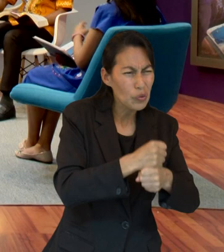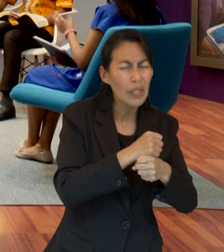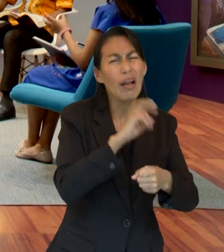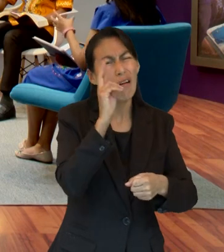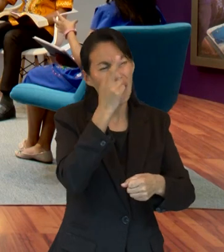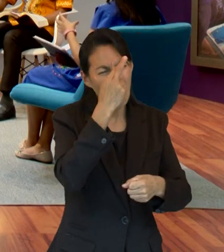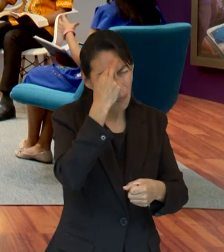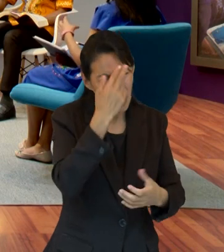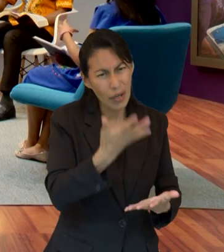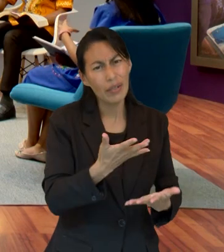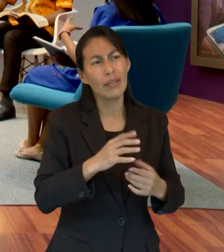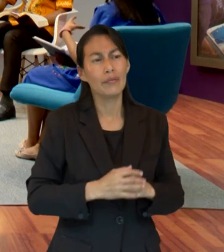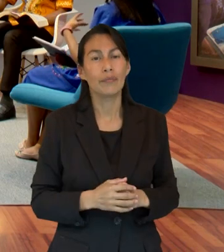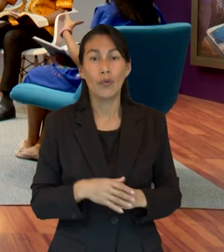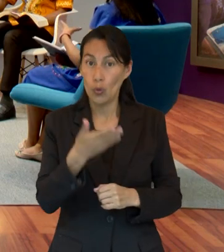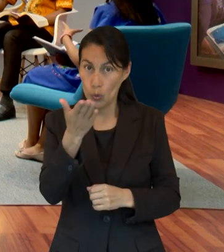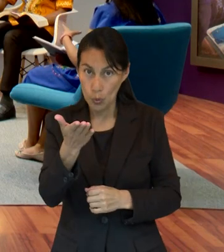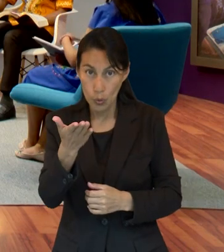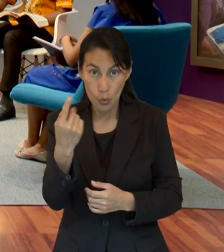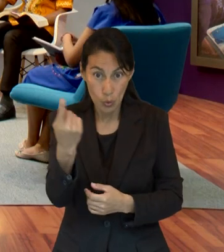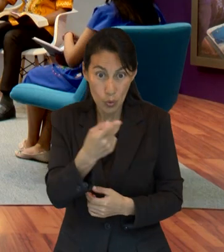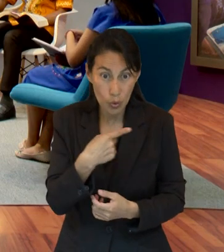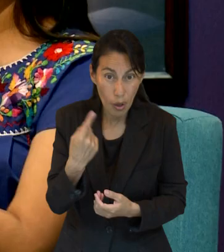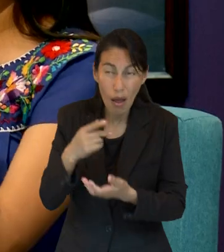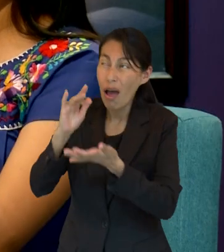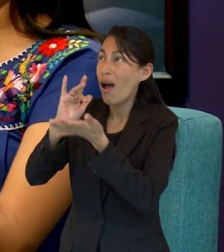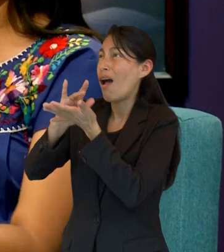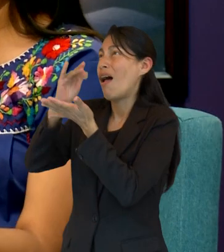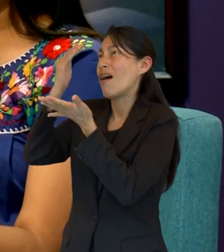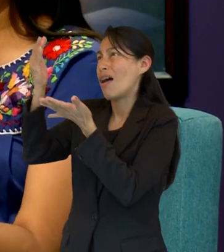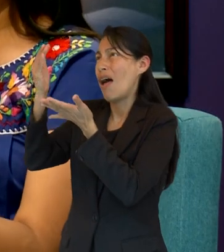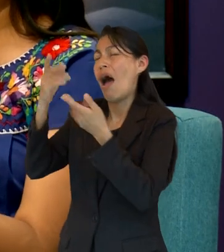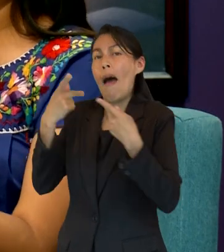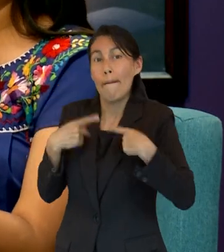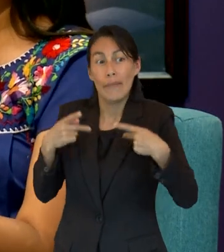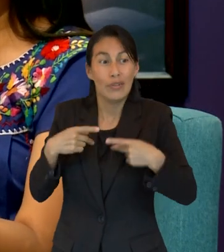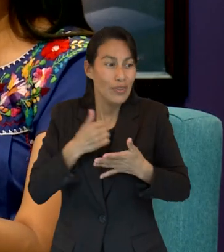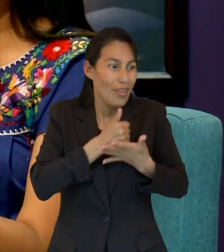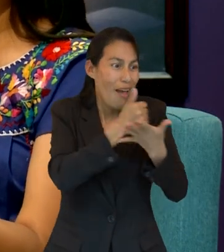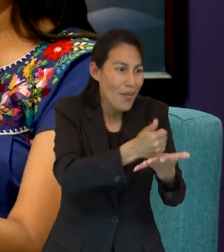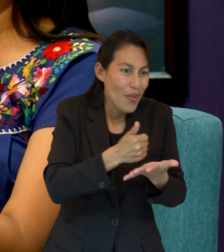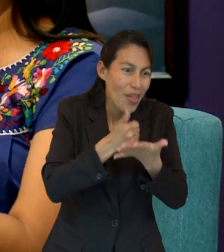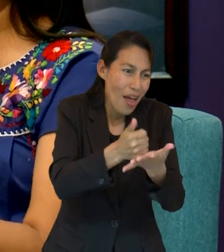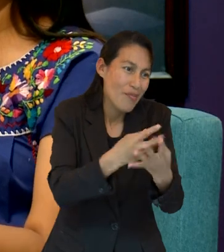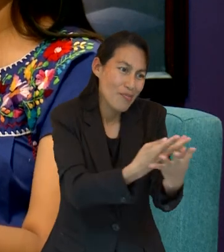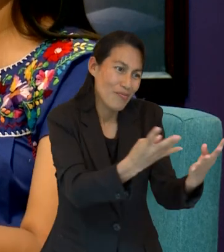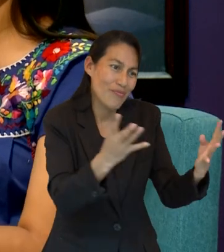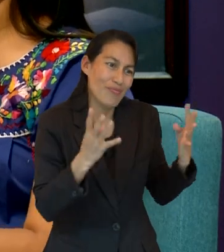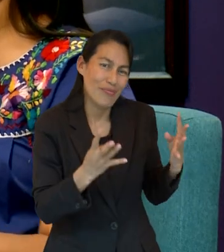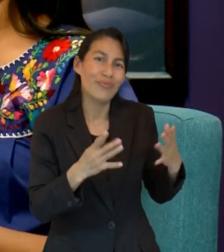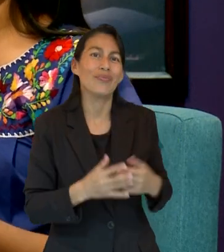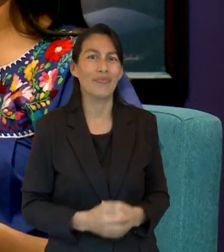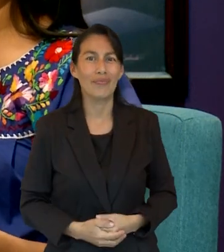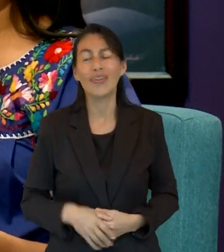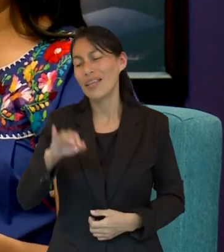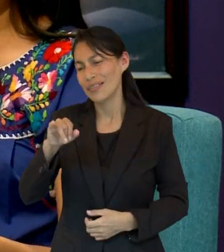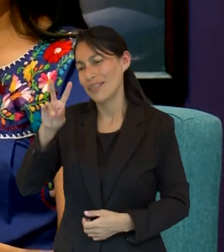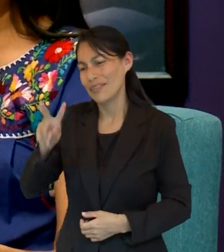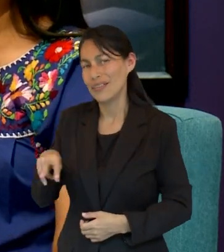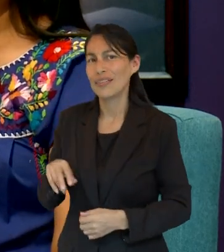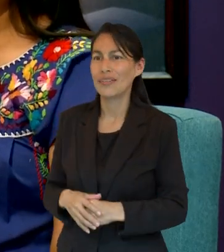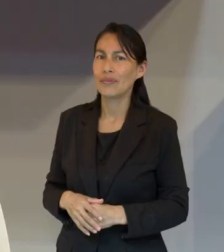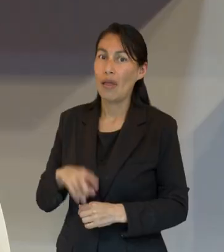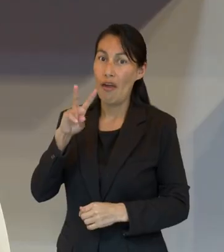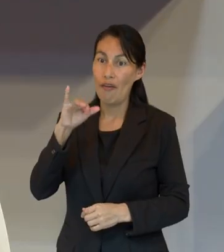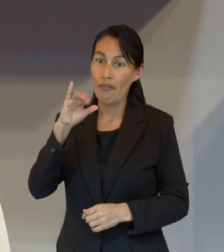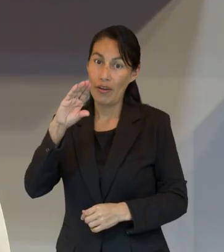importante como mencionaban estar agradecidos y expresar esa gratitud ese amor fraternal con las personas que nos rodean así